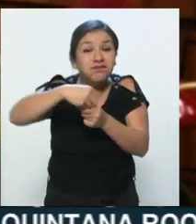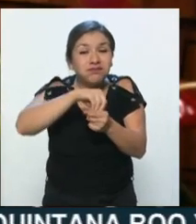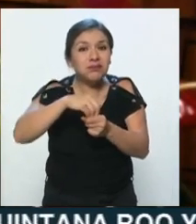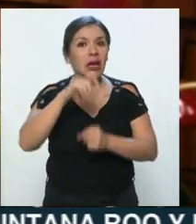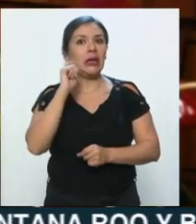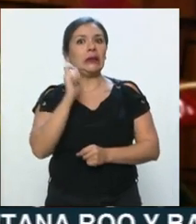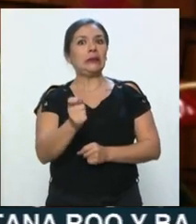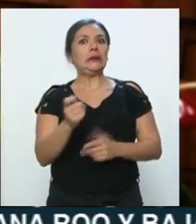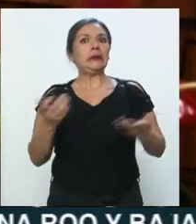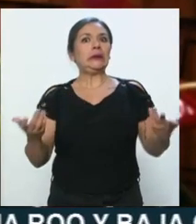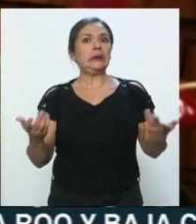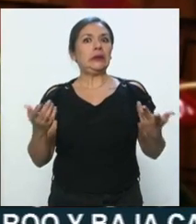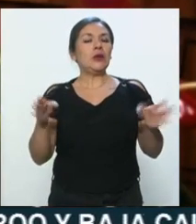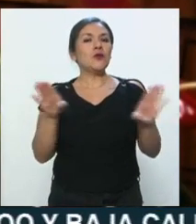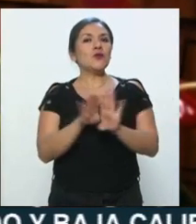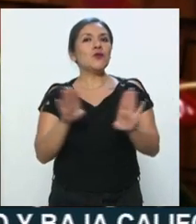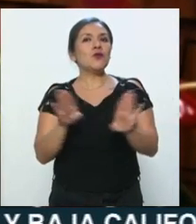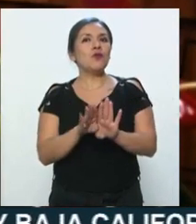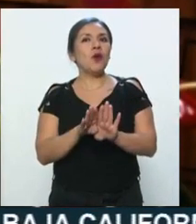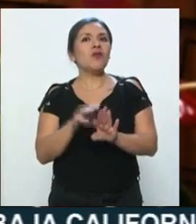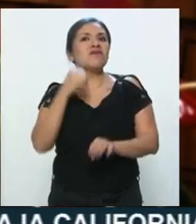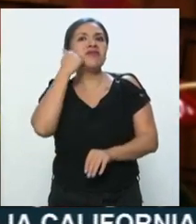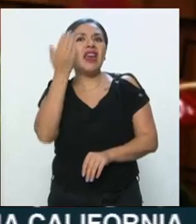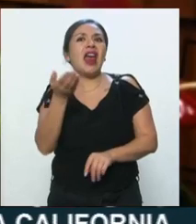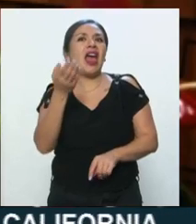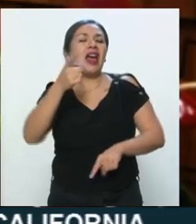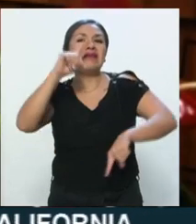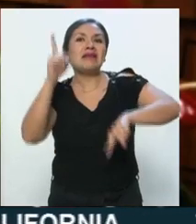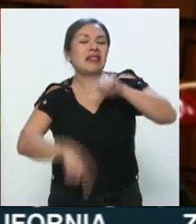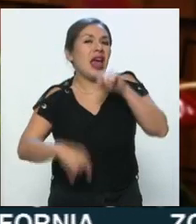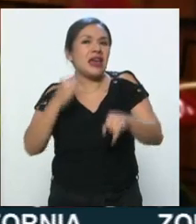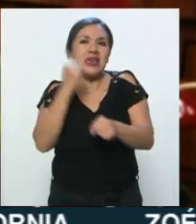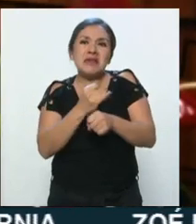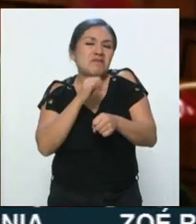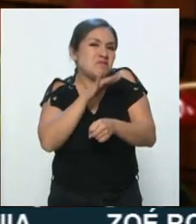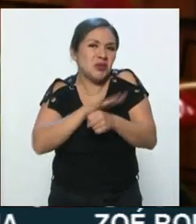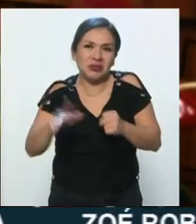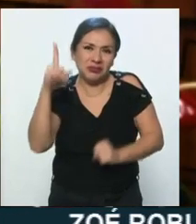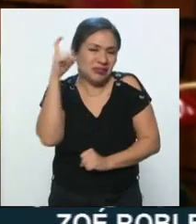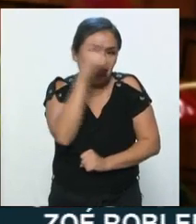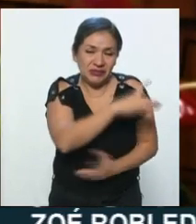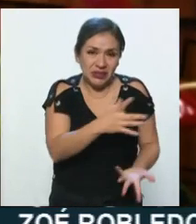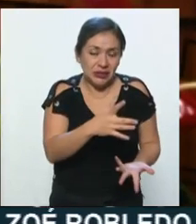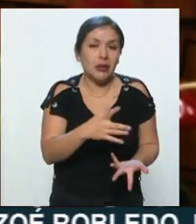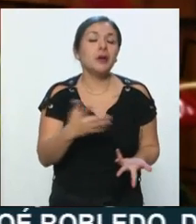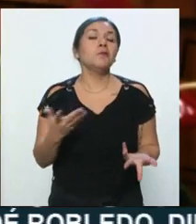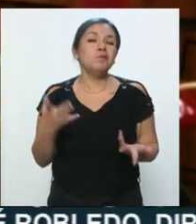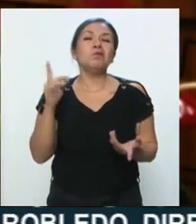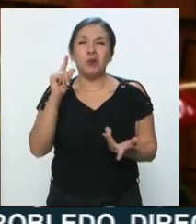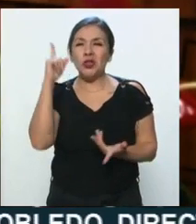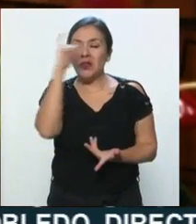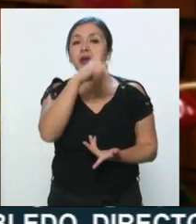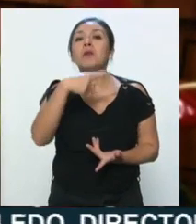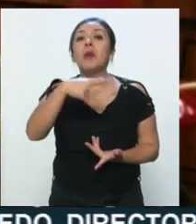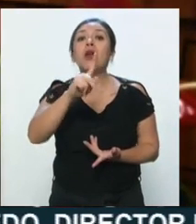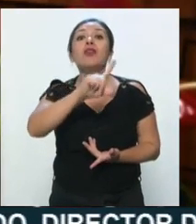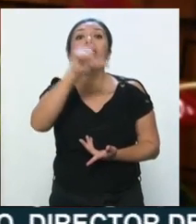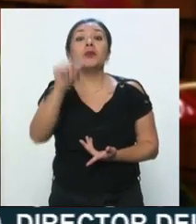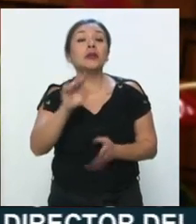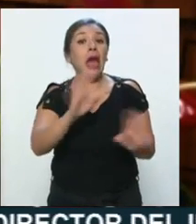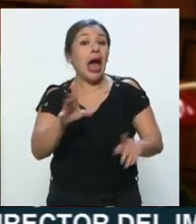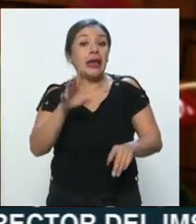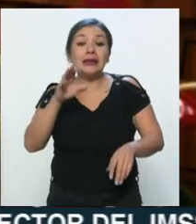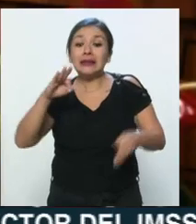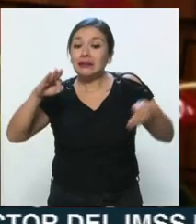era como decía Juan Sabines, era como querer tatuar el humo, difícil, pero no imposible e inmediatamente al día